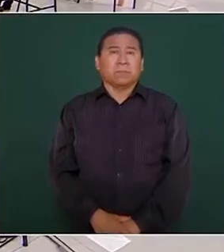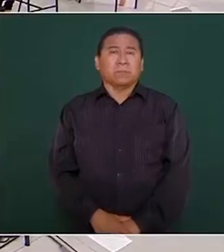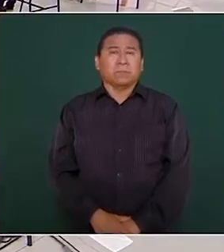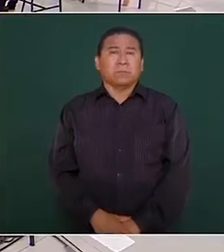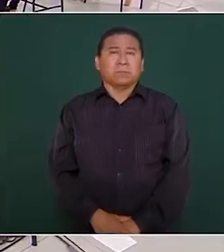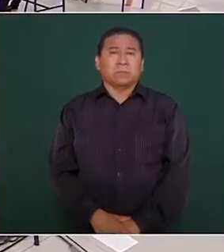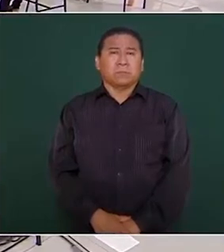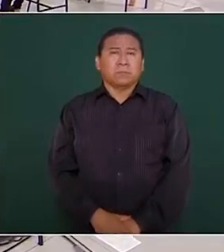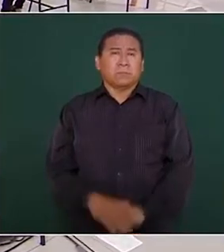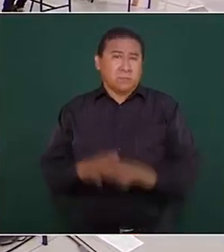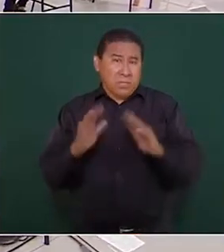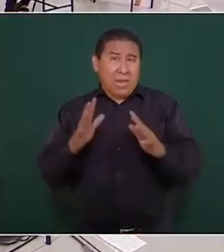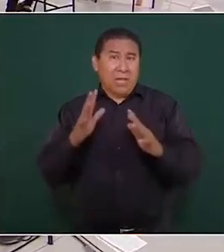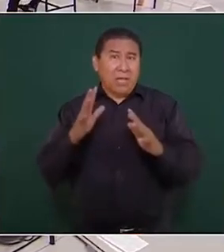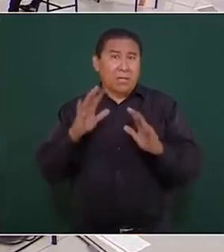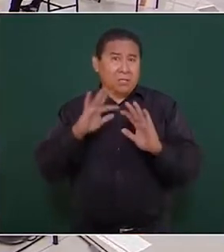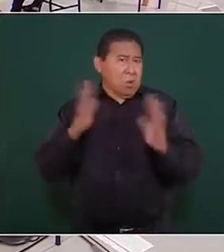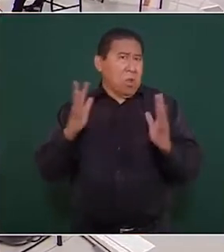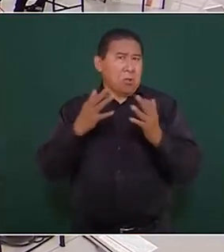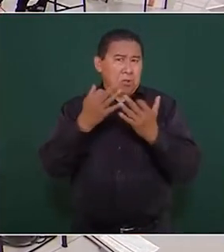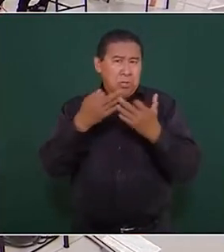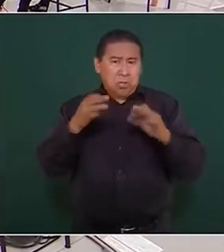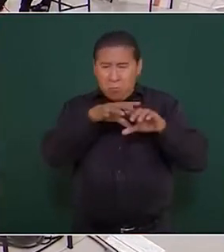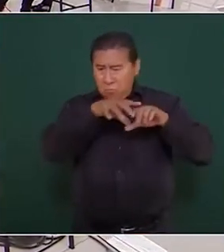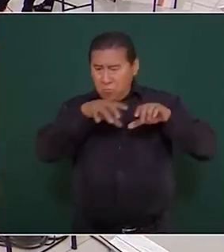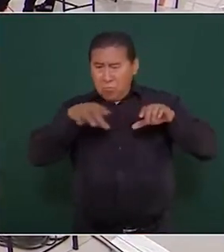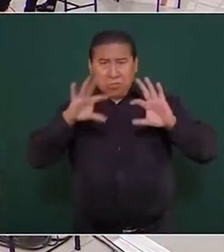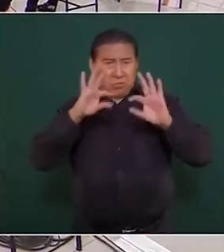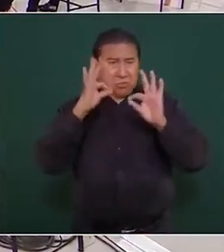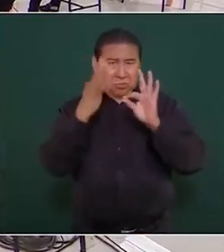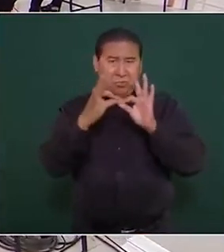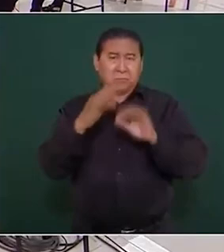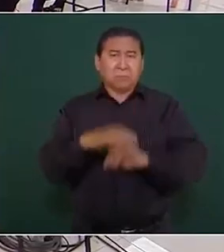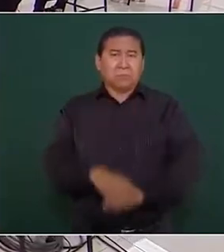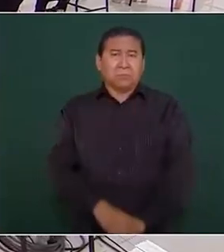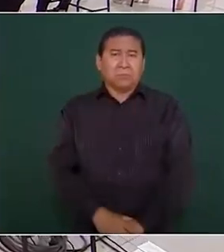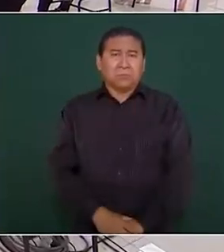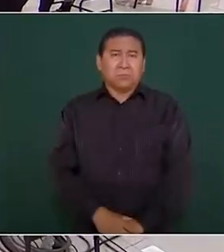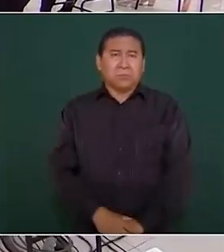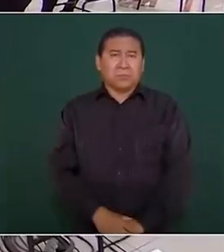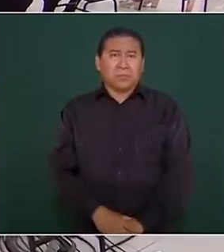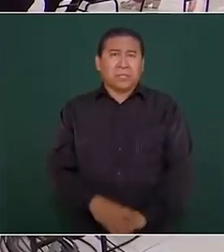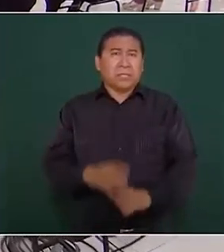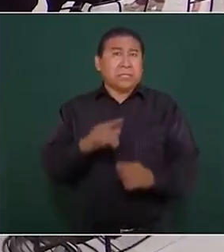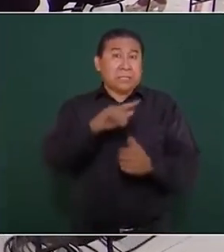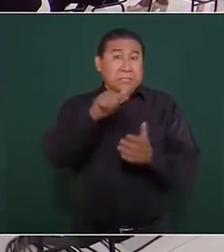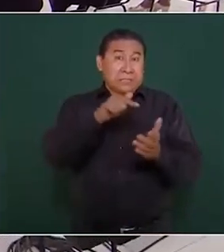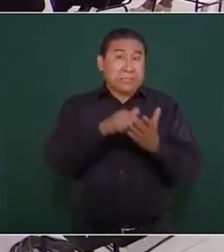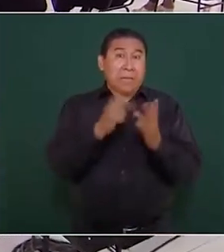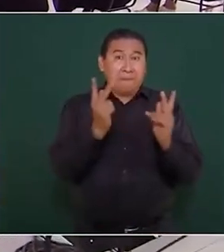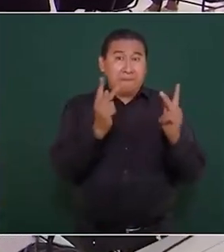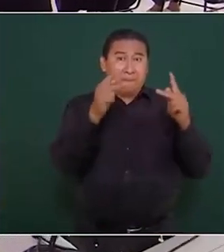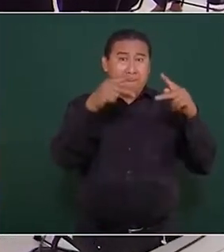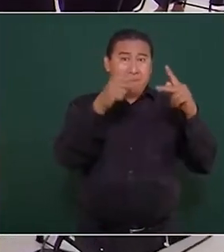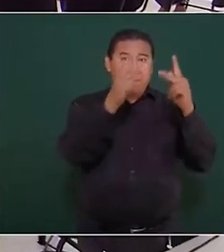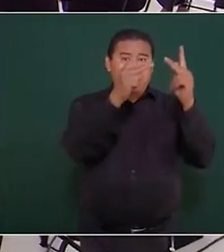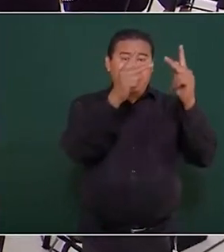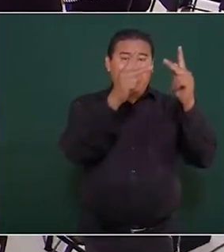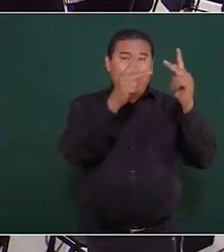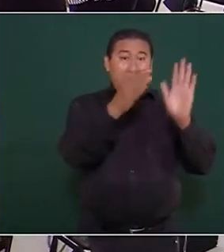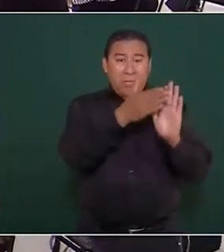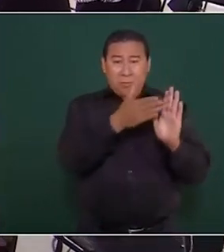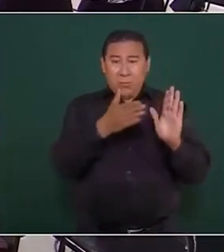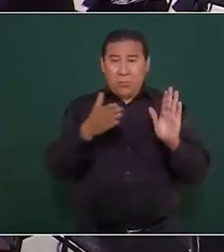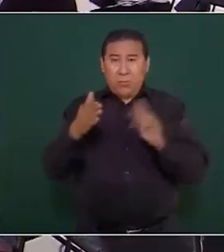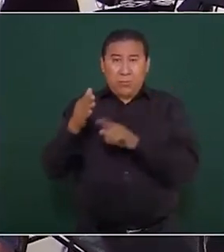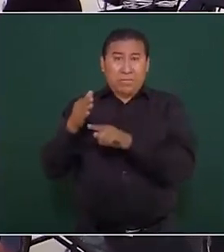todo el terraplén, que es el tramo uno de Palenque a